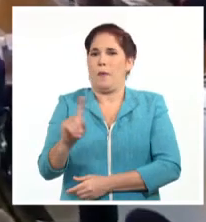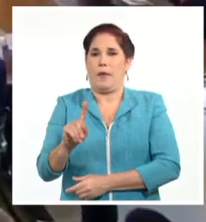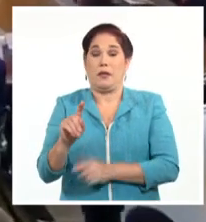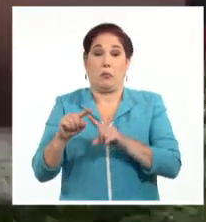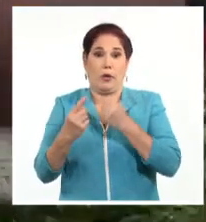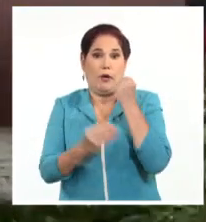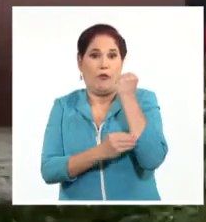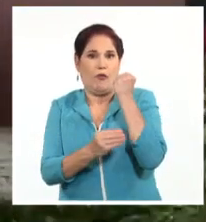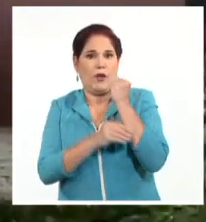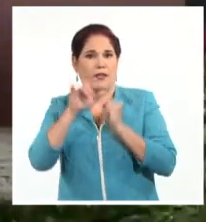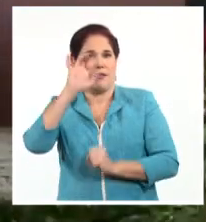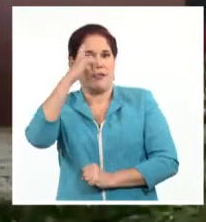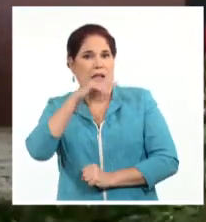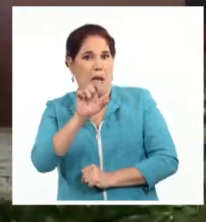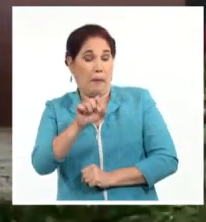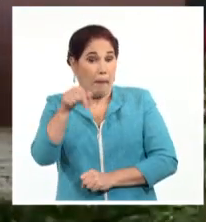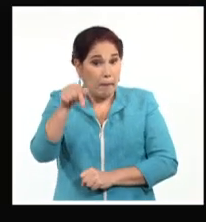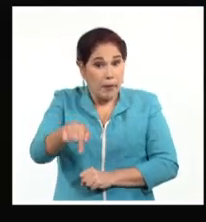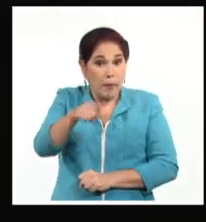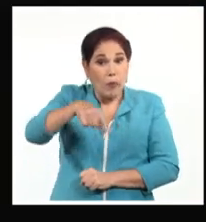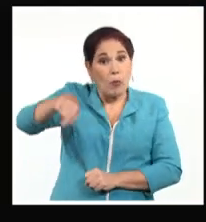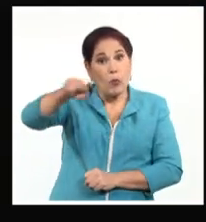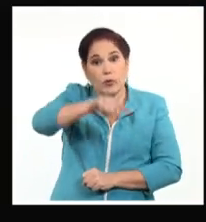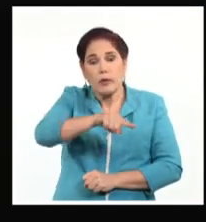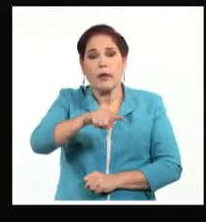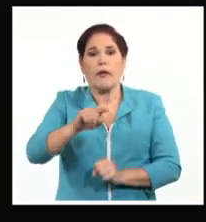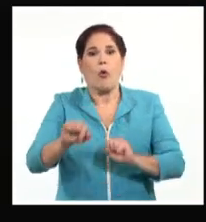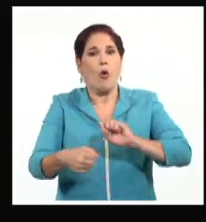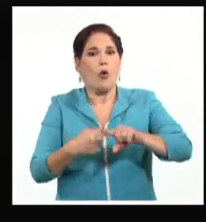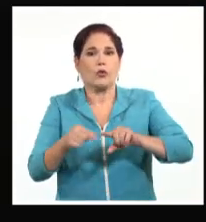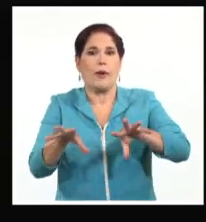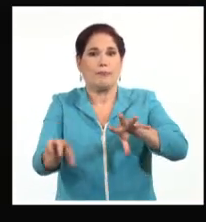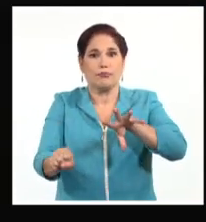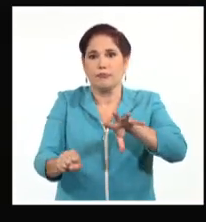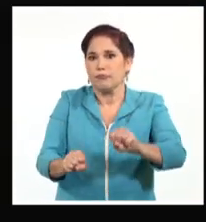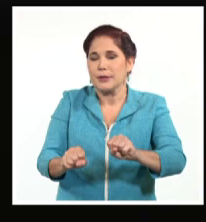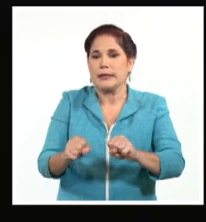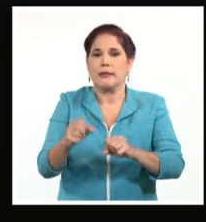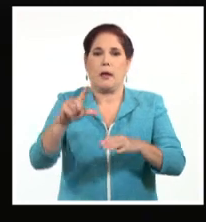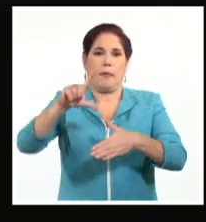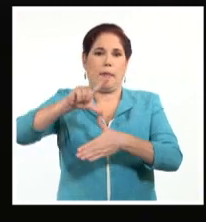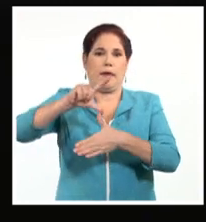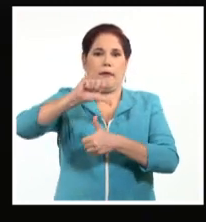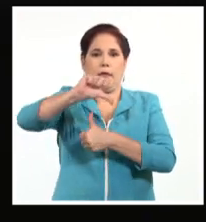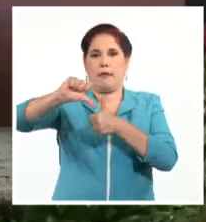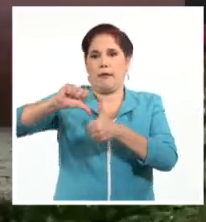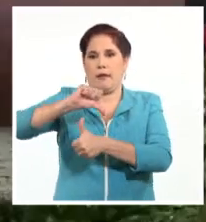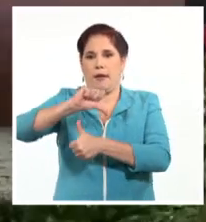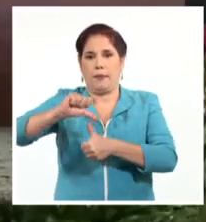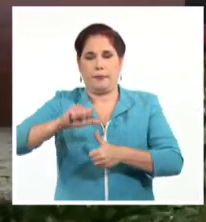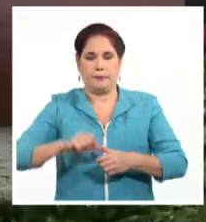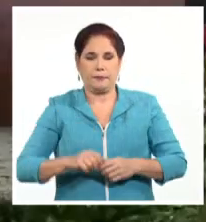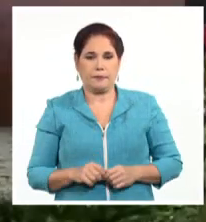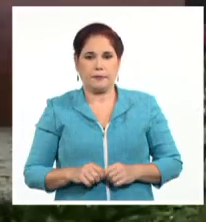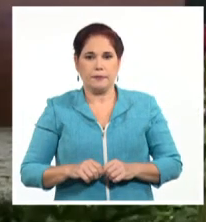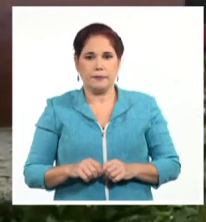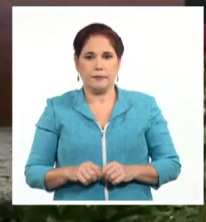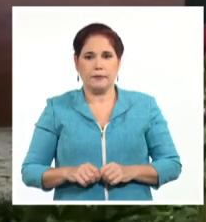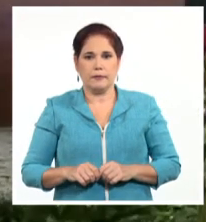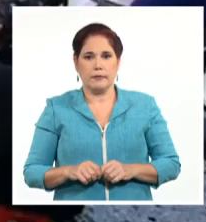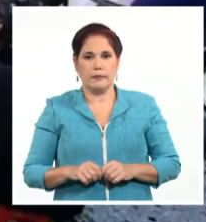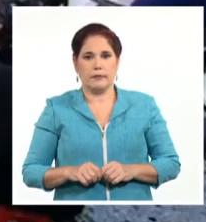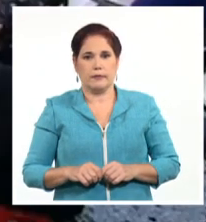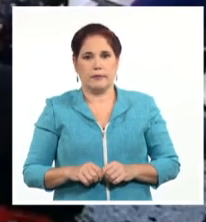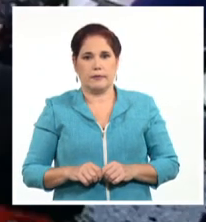países de la región, a lo que llamó la brutal recolonización de Latinoamérica y el Caribe. Arleth Basayo García, Sistema